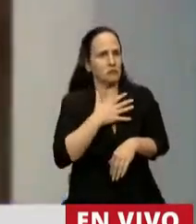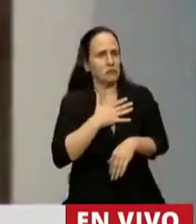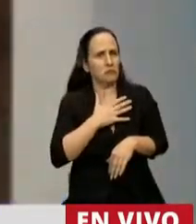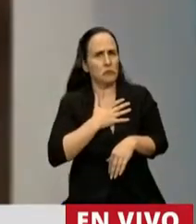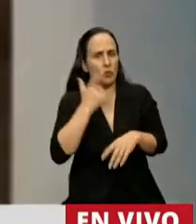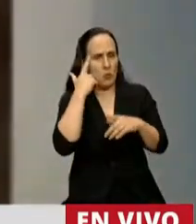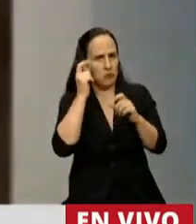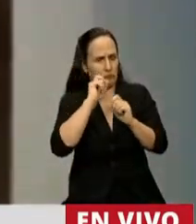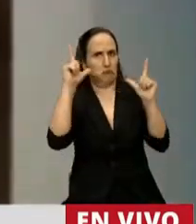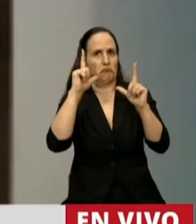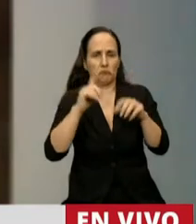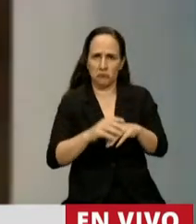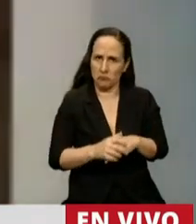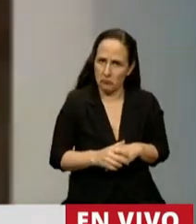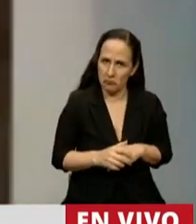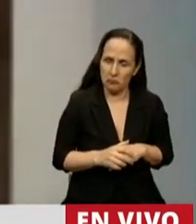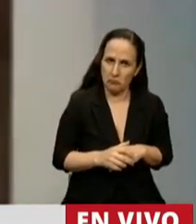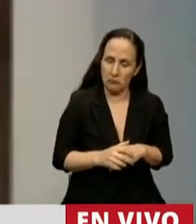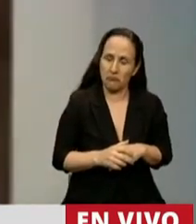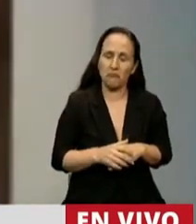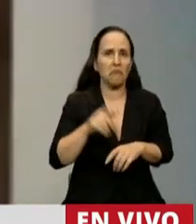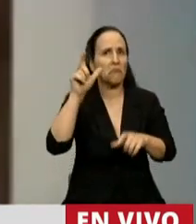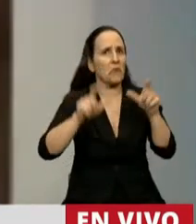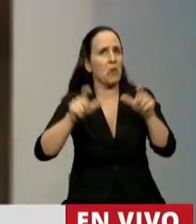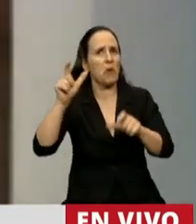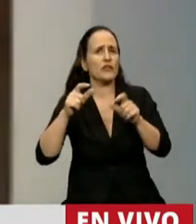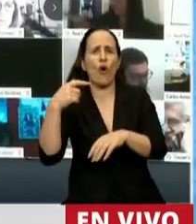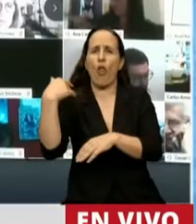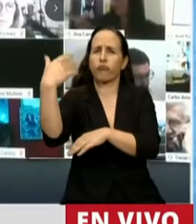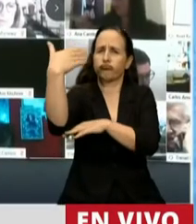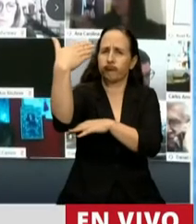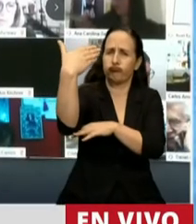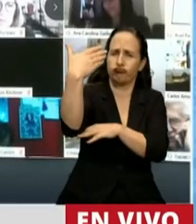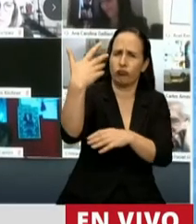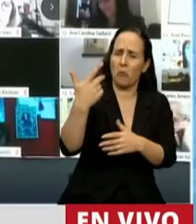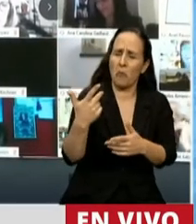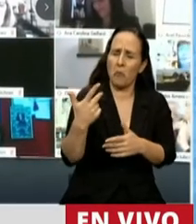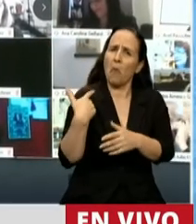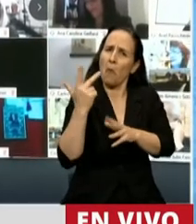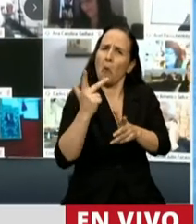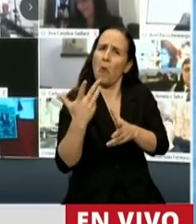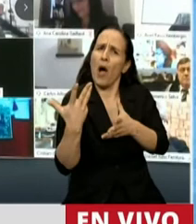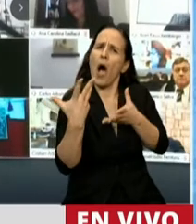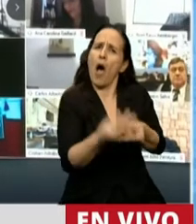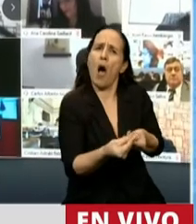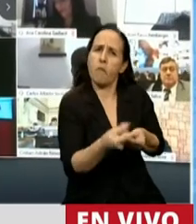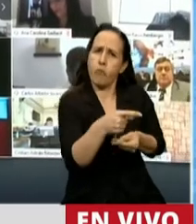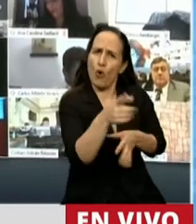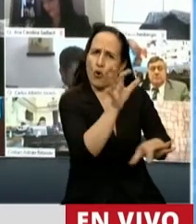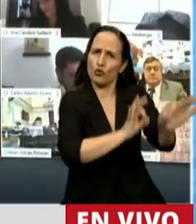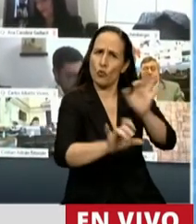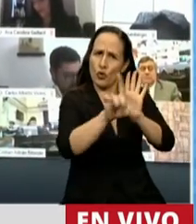que detrás de algunos discursos que expresan un supuesto apoyo a este